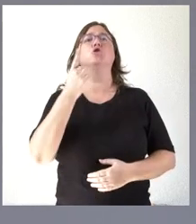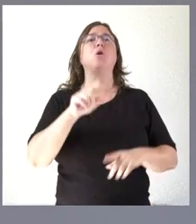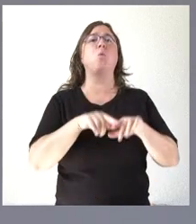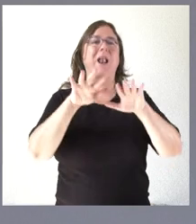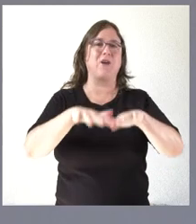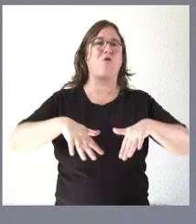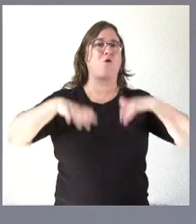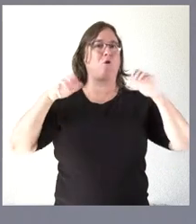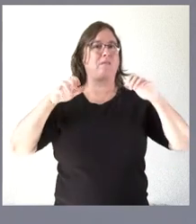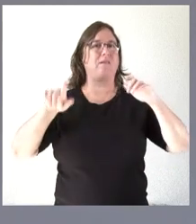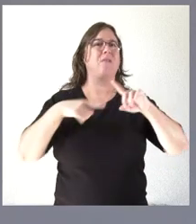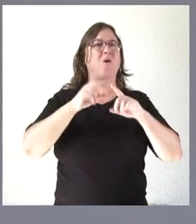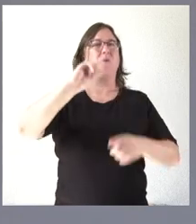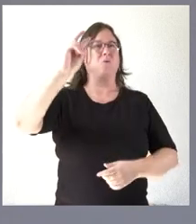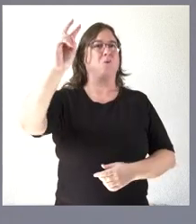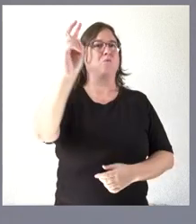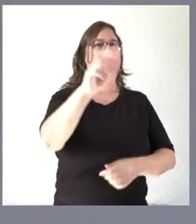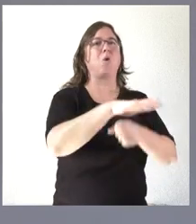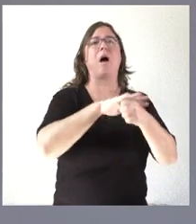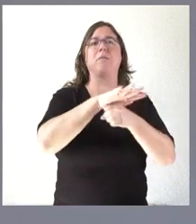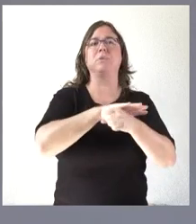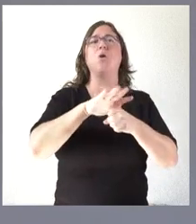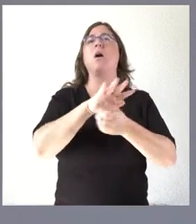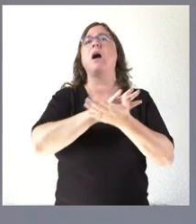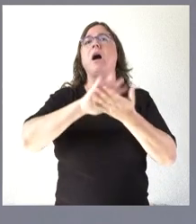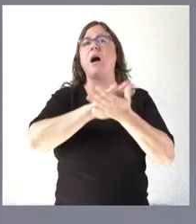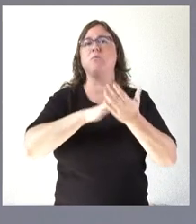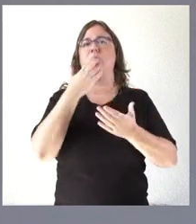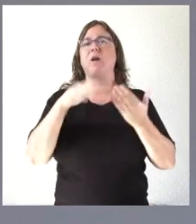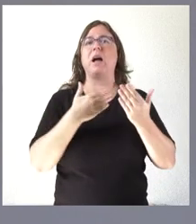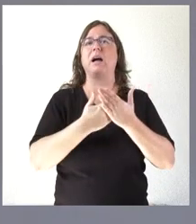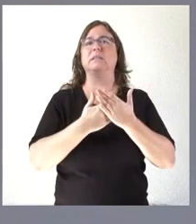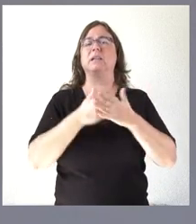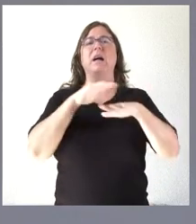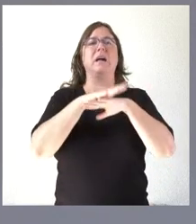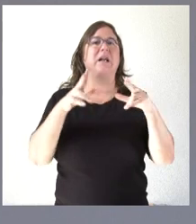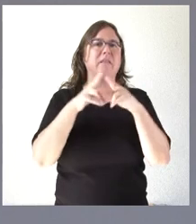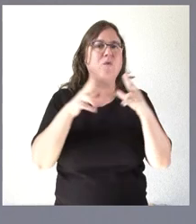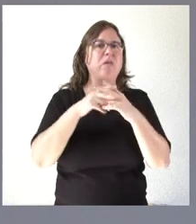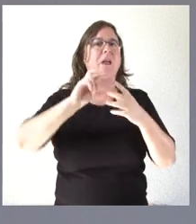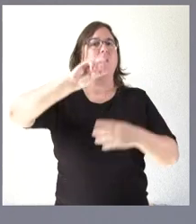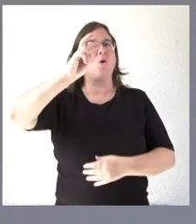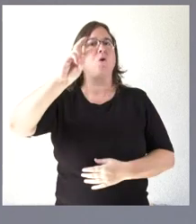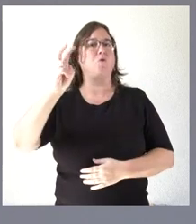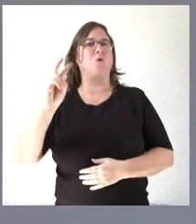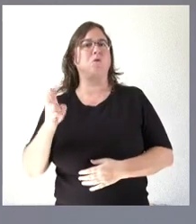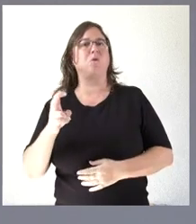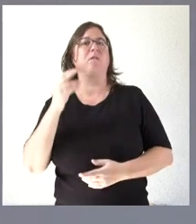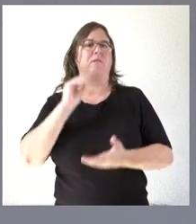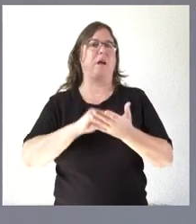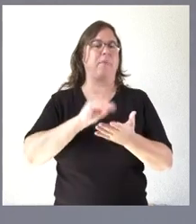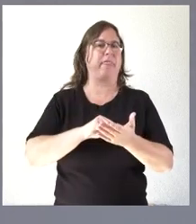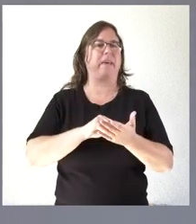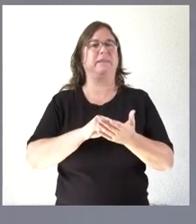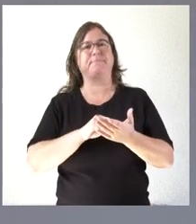cortes de Castilla y León sino también en otros ámbitos estoy hablando también de las propias redes sociales y de los propios instrumentos que existen donde es verdad que a veces